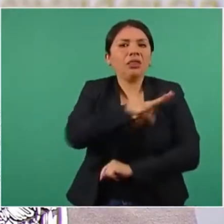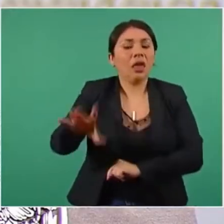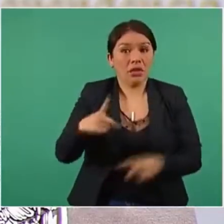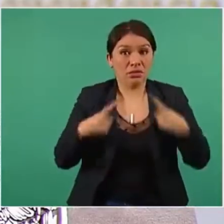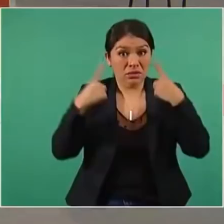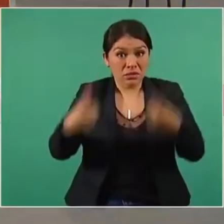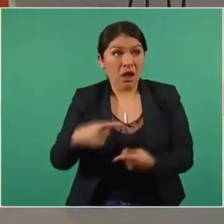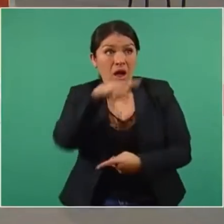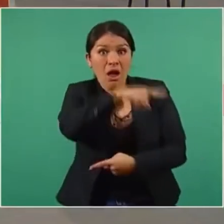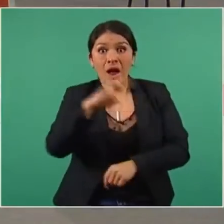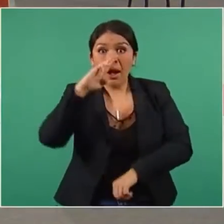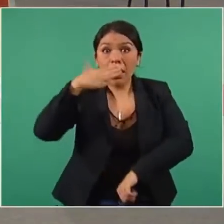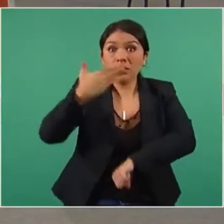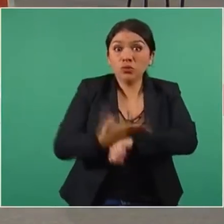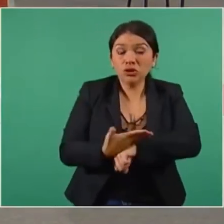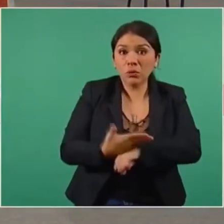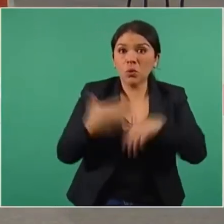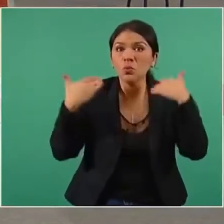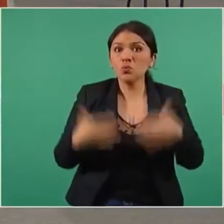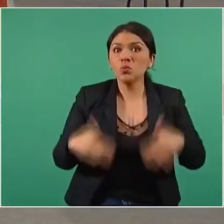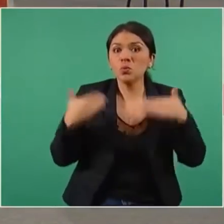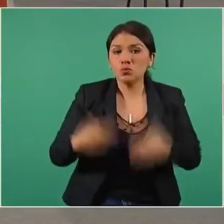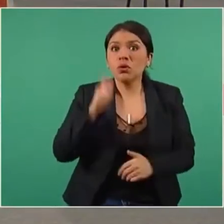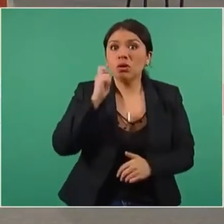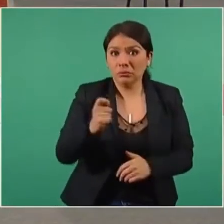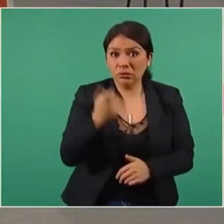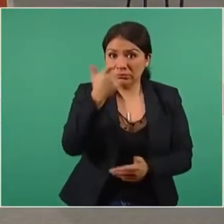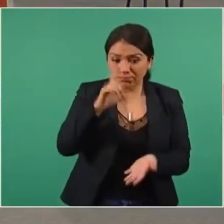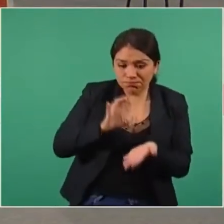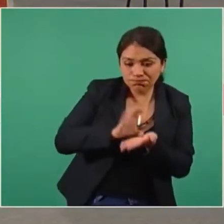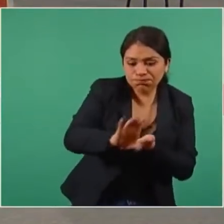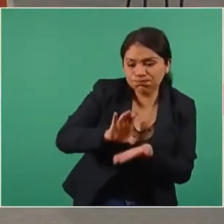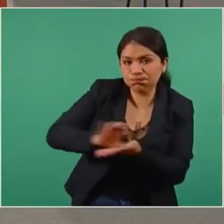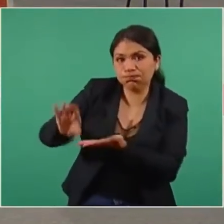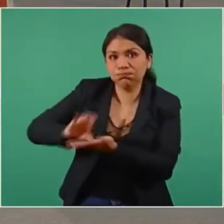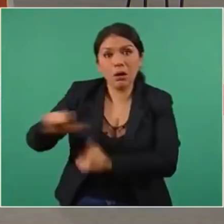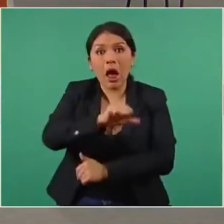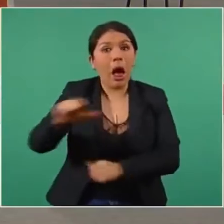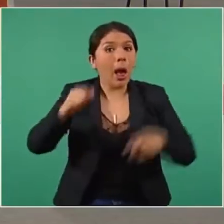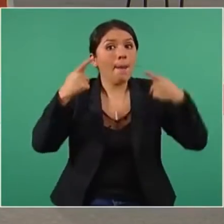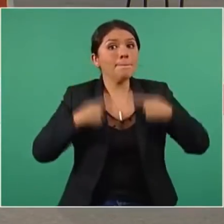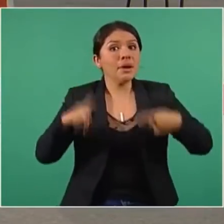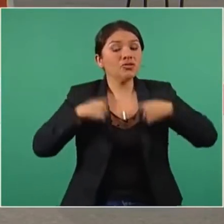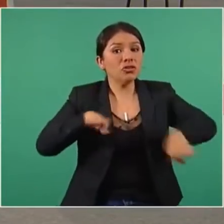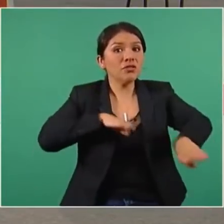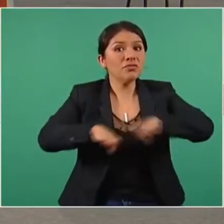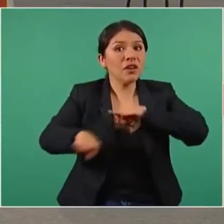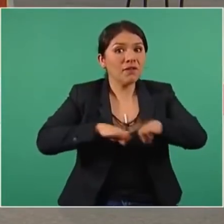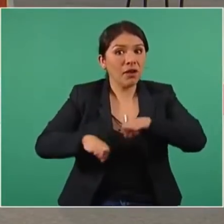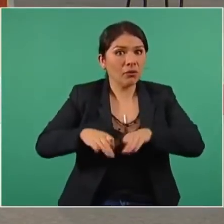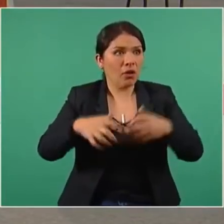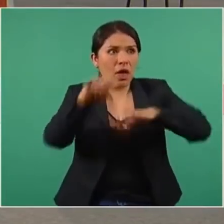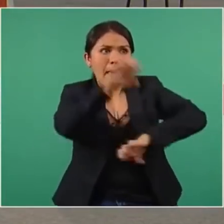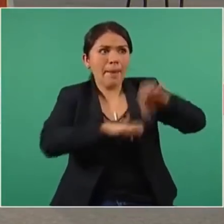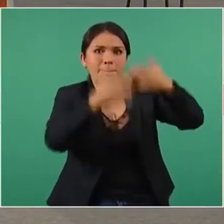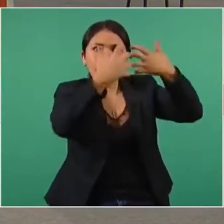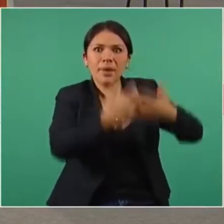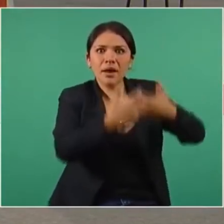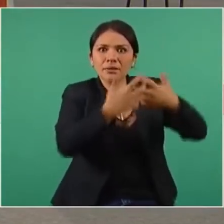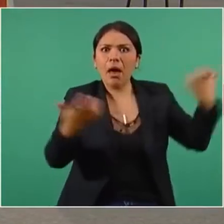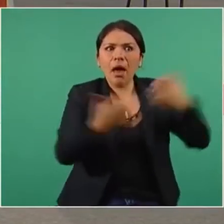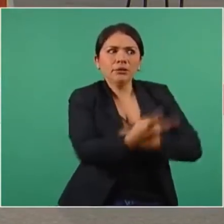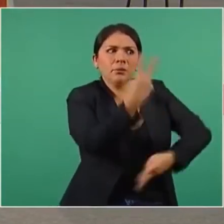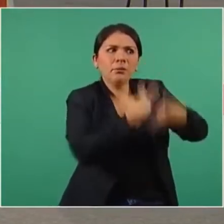responsabilidad que es repartir las utilidades que generan las empresas. Entonces, si nos